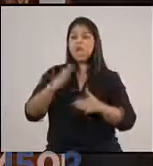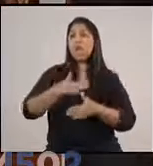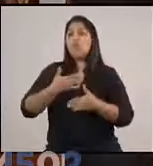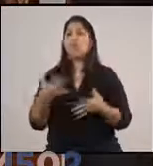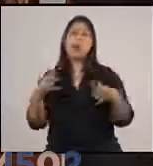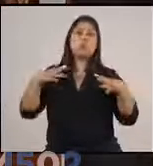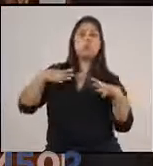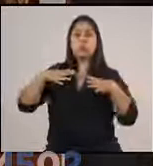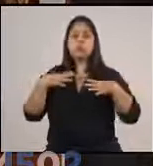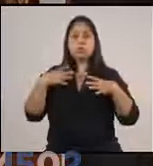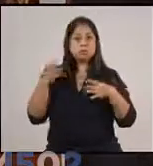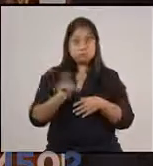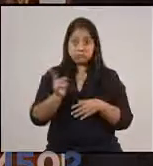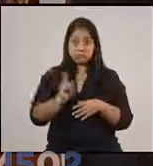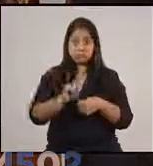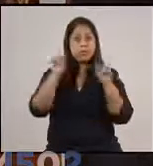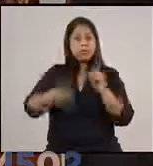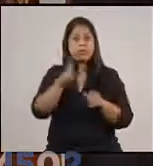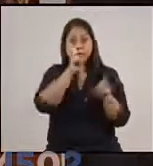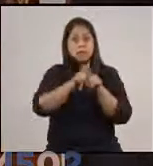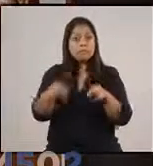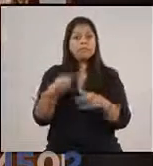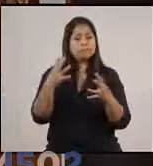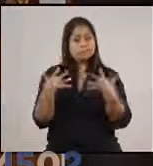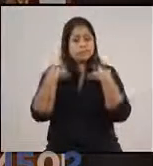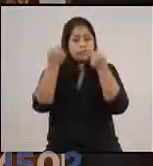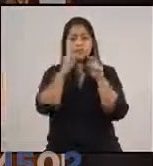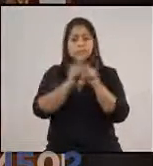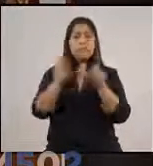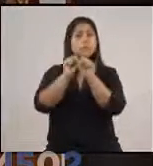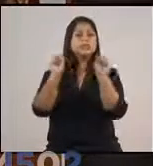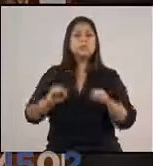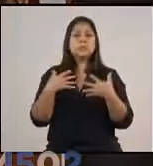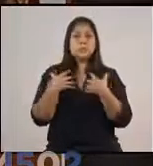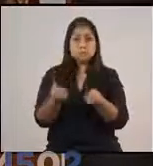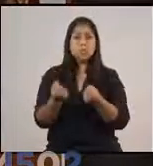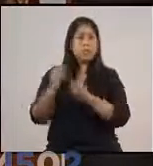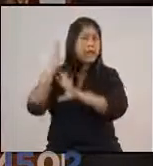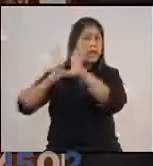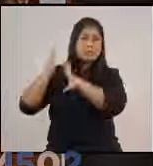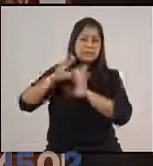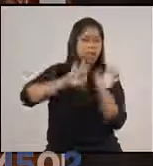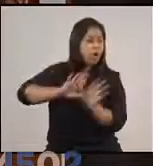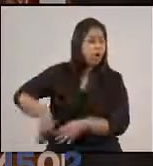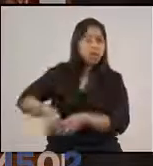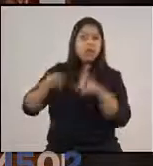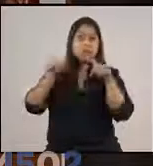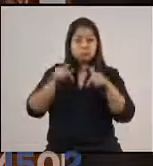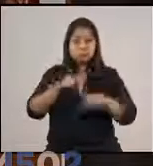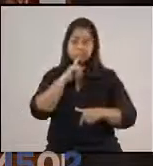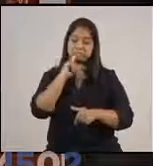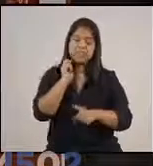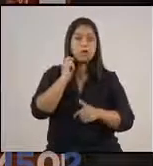sino seguir fortaleciendo un sistema de salud pública que estuvo en el abandono por décadas y que nosotros estamos mejorando.